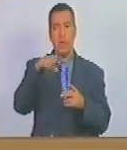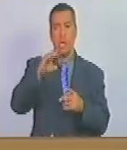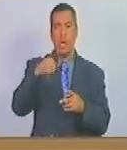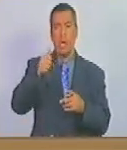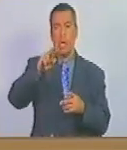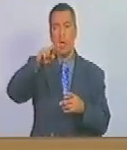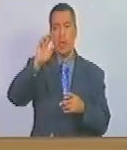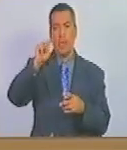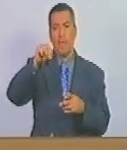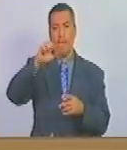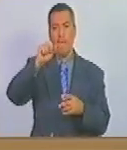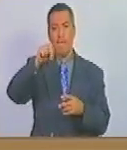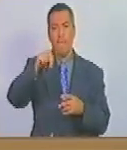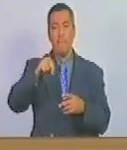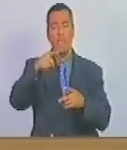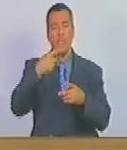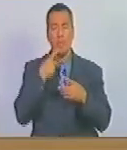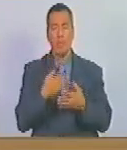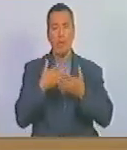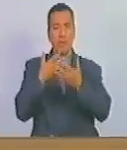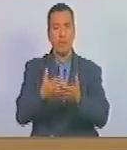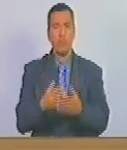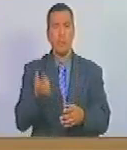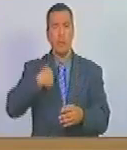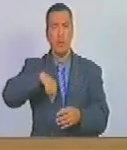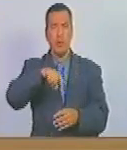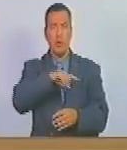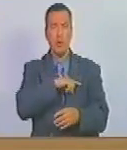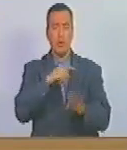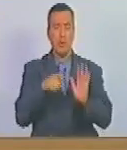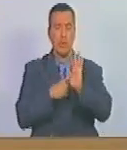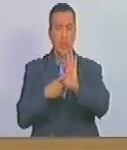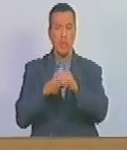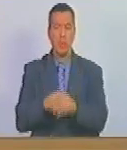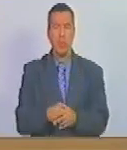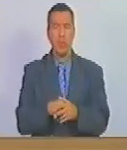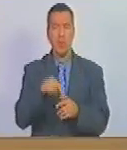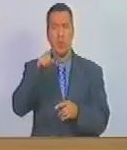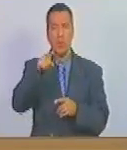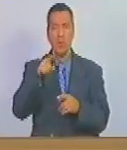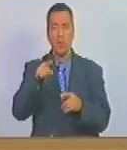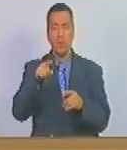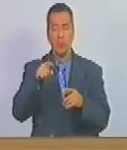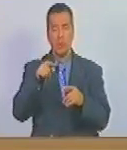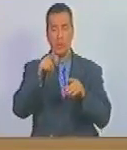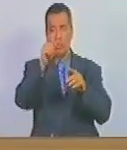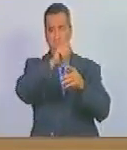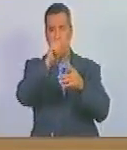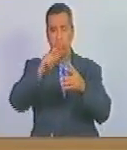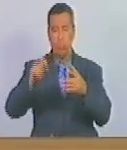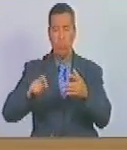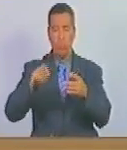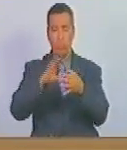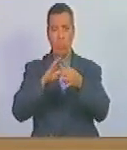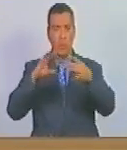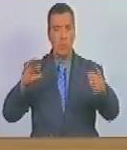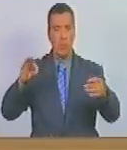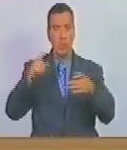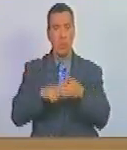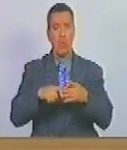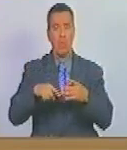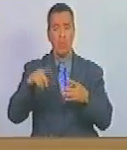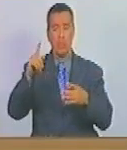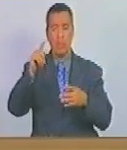melende nos reivindicó con nuestro símbolo con esa simbología rompiendo esas cadenas